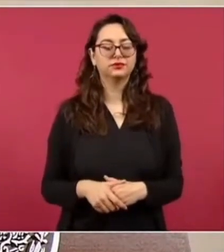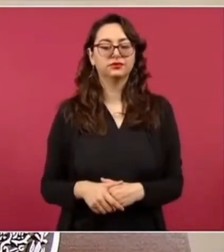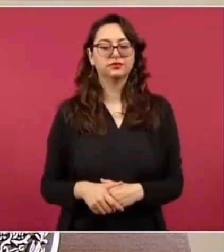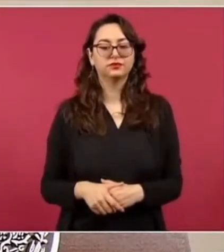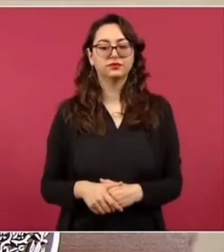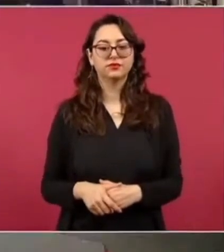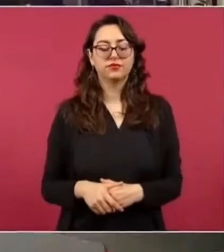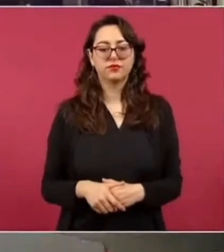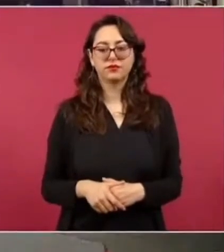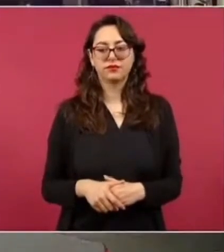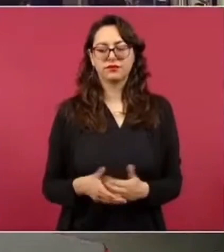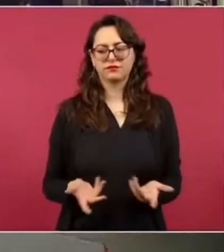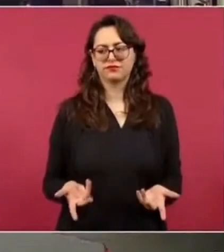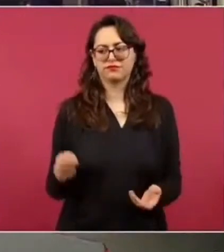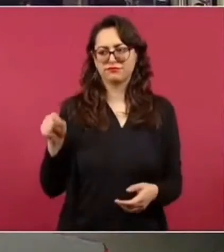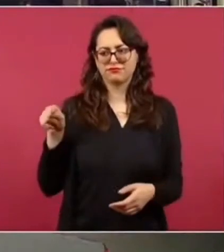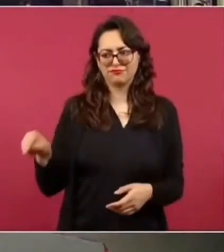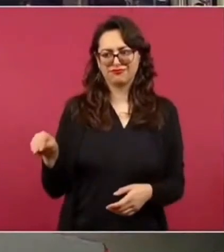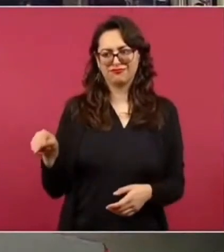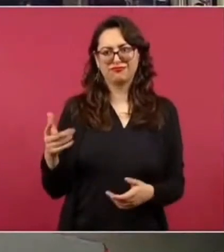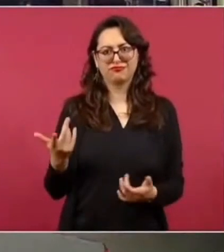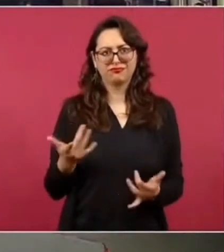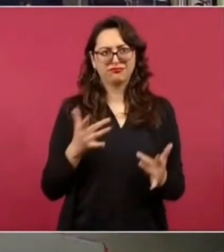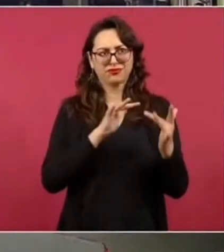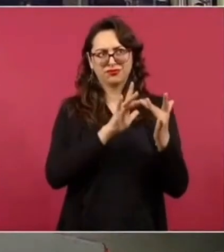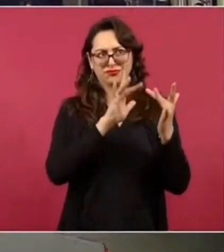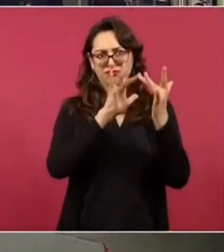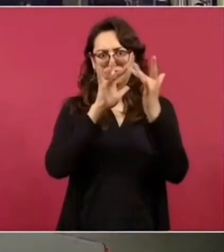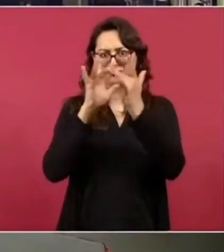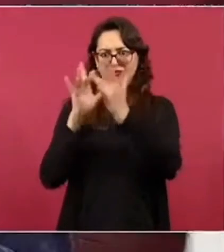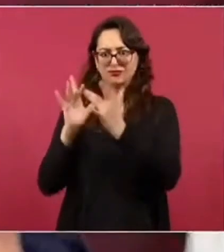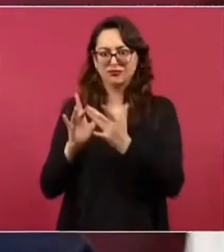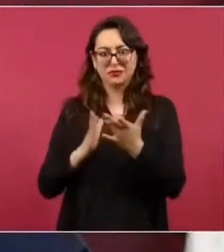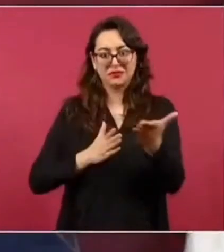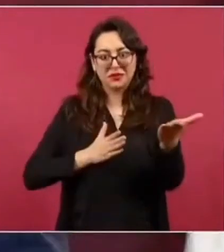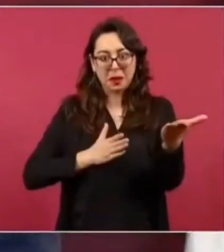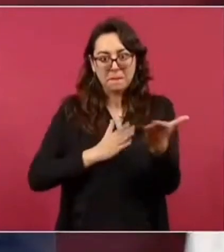¿qué vínculos tienen quienes hackean